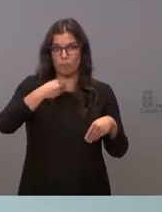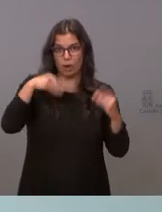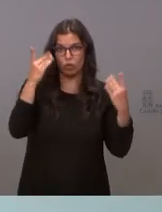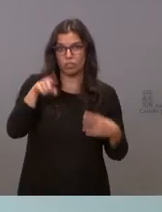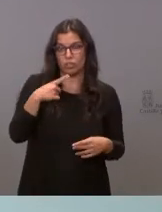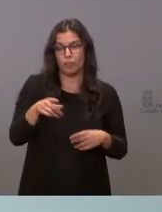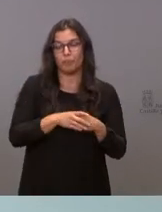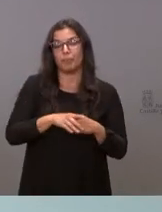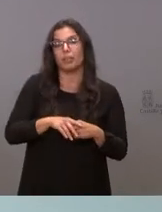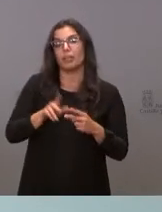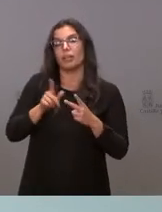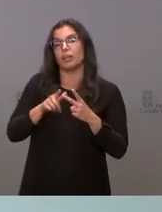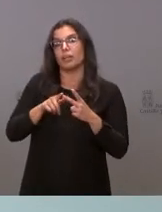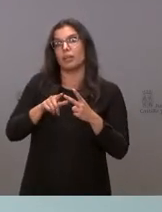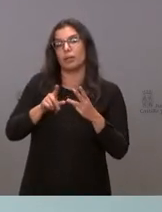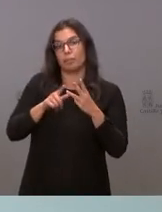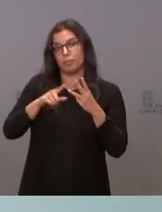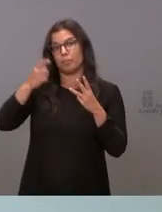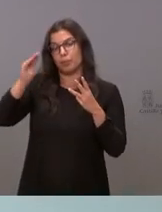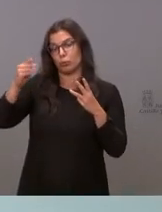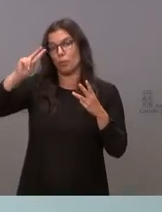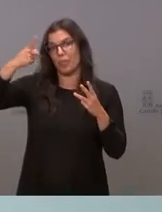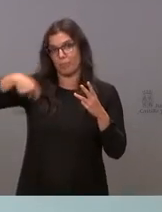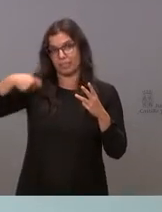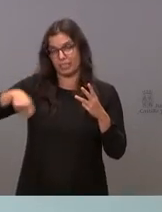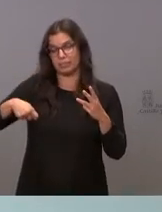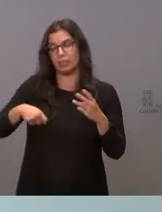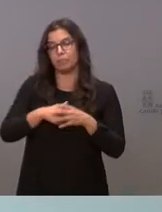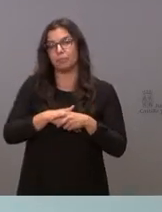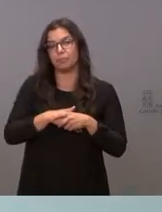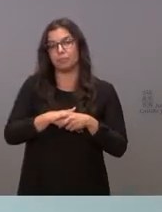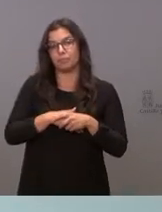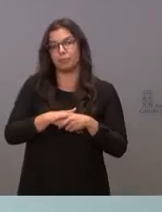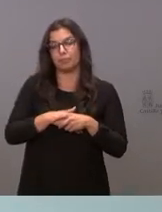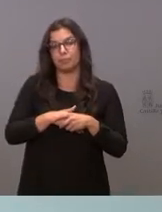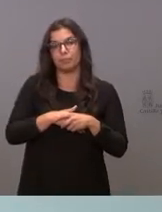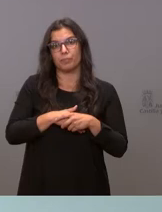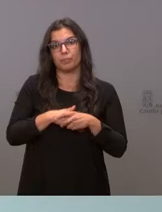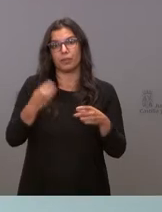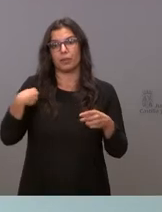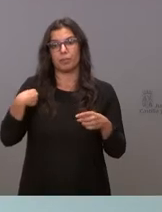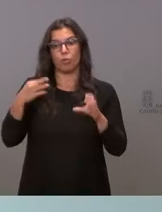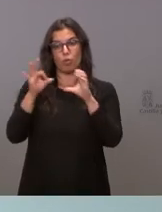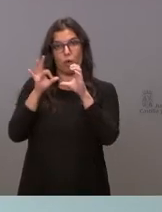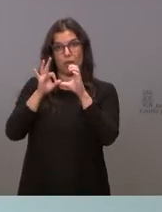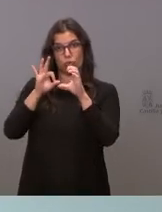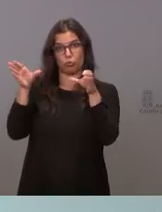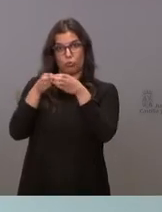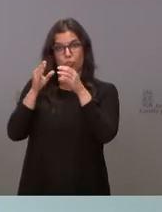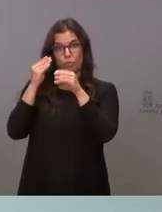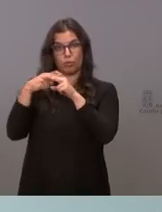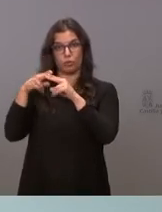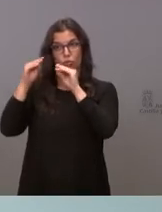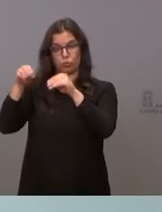al vicepresidente quería preguntarle hasta qué punto puede influir los vaivenes en Ciudadanos y